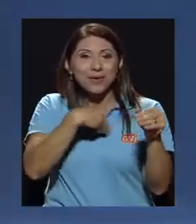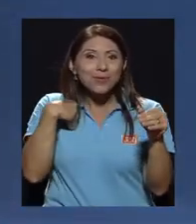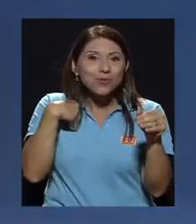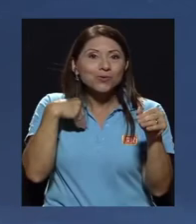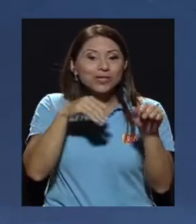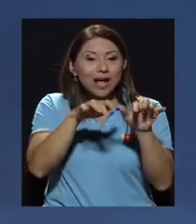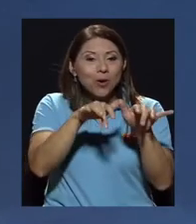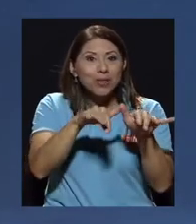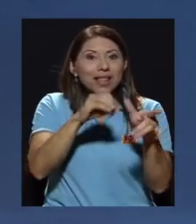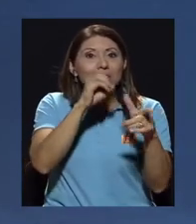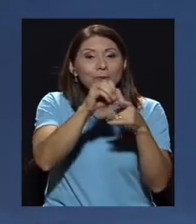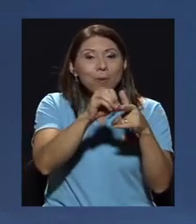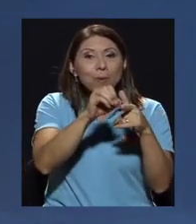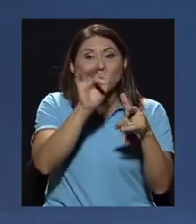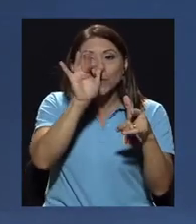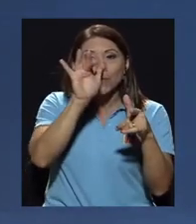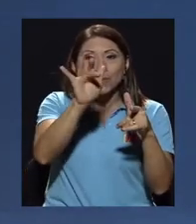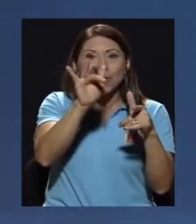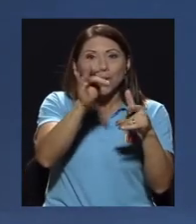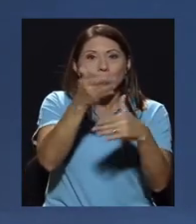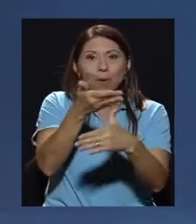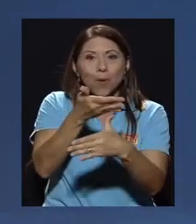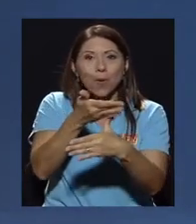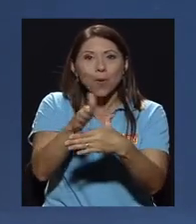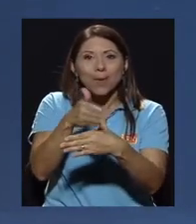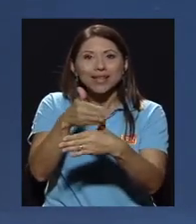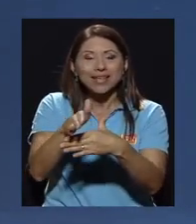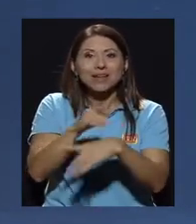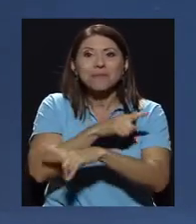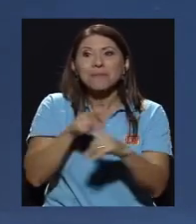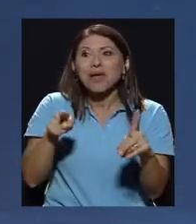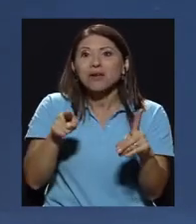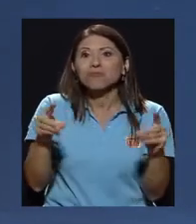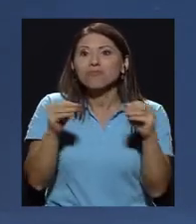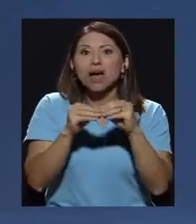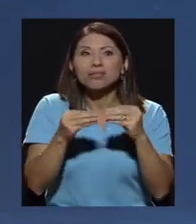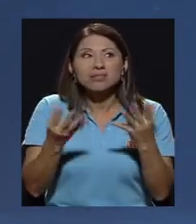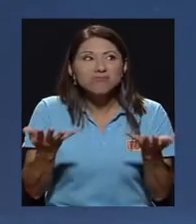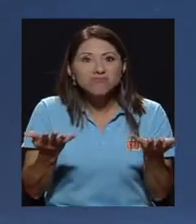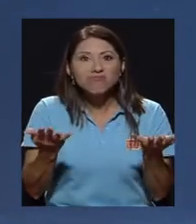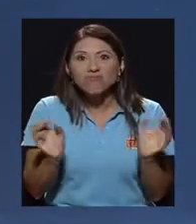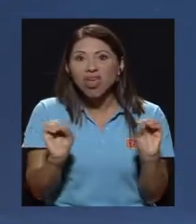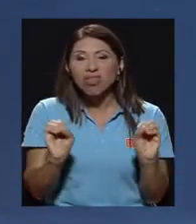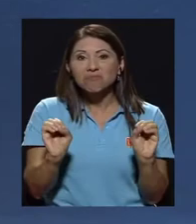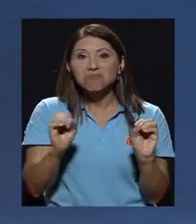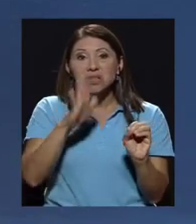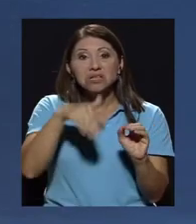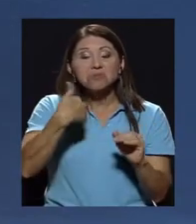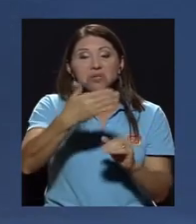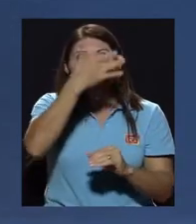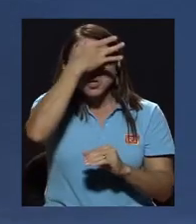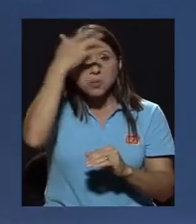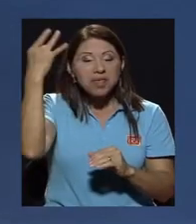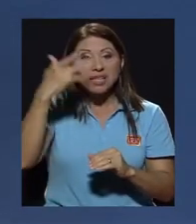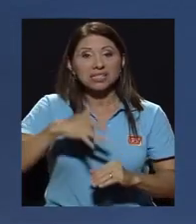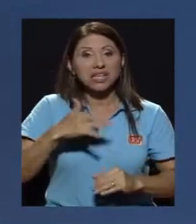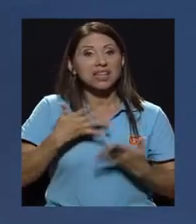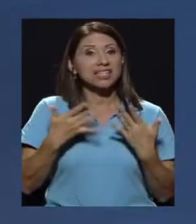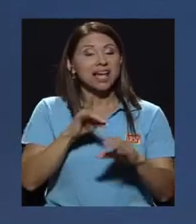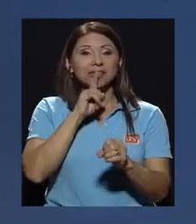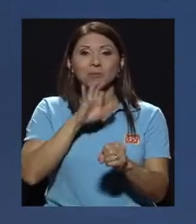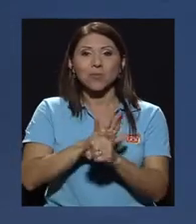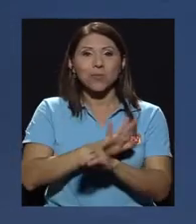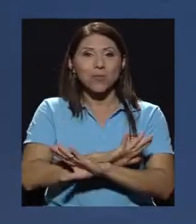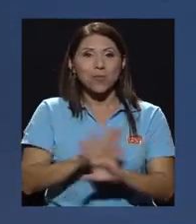el comentar, o incluso compartir, pero más allá de eso, no va, y se olvida de las causas, sienten que ya, como que ya se cumplió